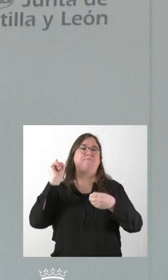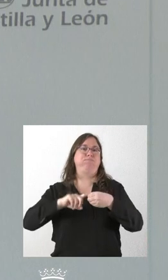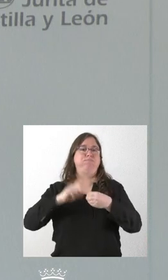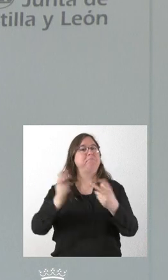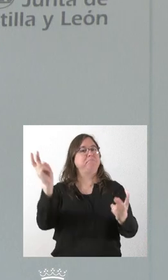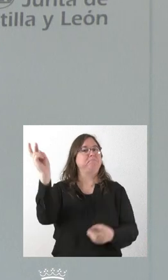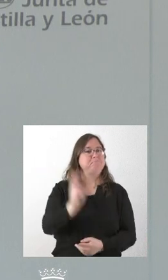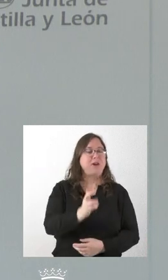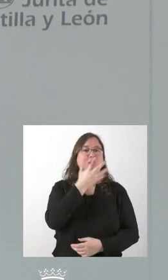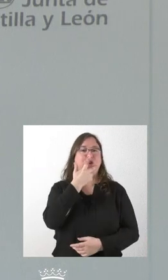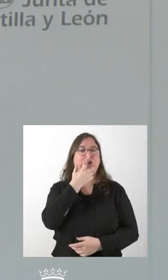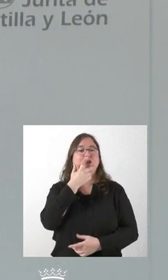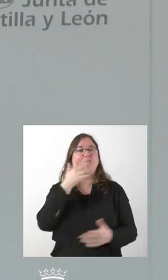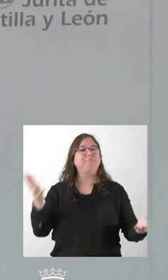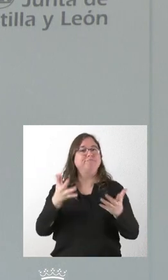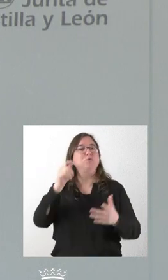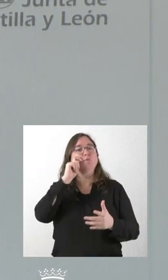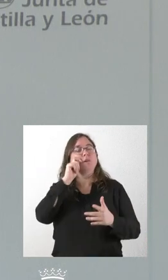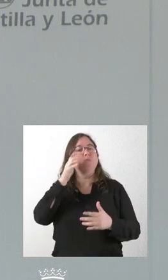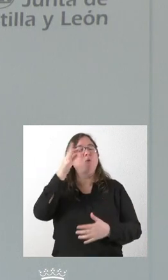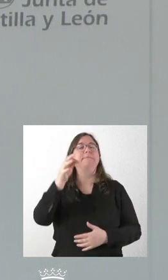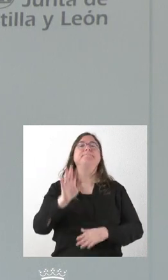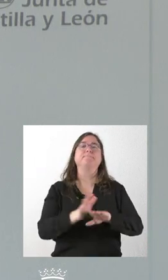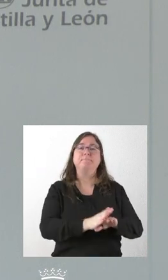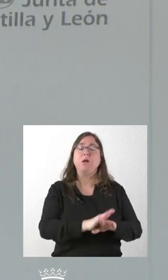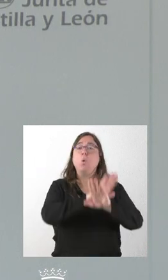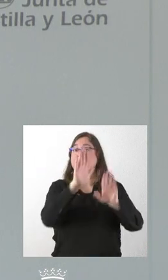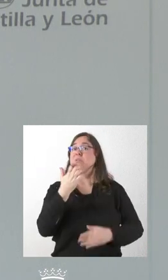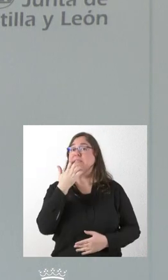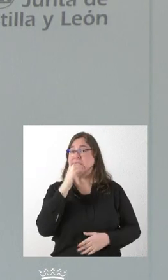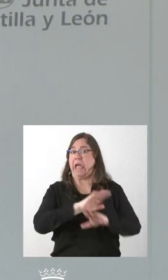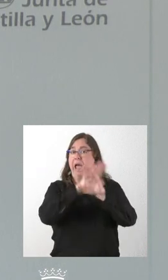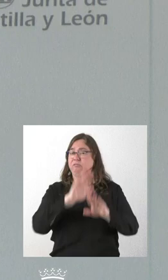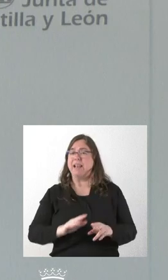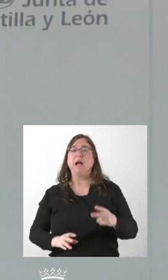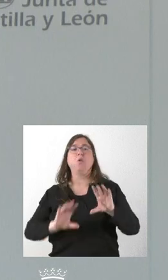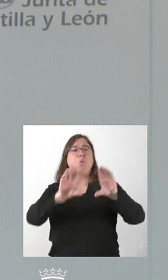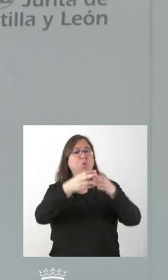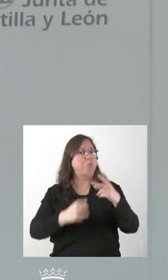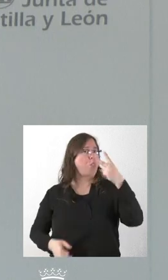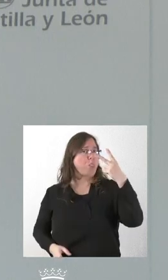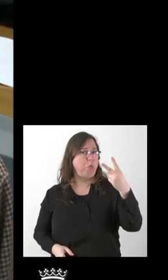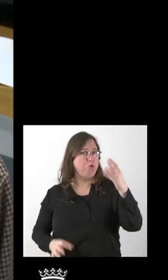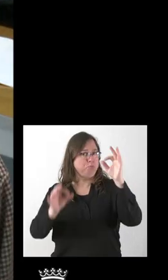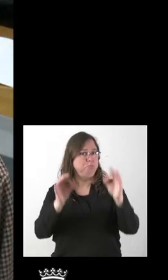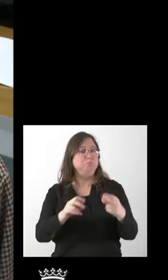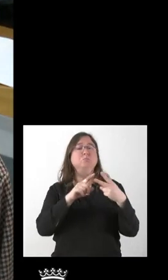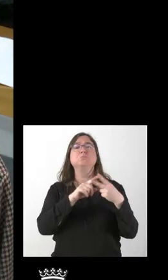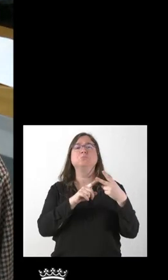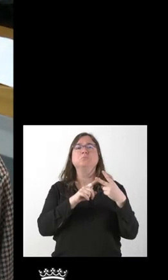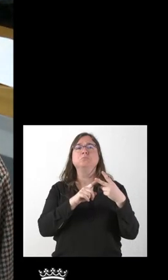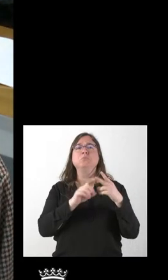y creo que fomentar el turismo rural es algo positivo. Si finalmente solo se quedan estos dos grupos, como está actualmente, ¿la Junta se